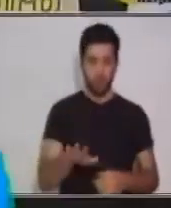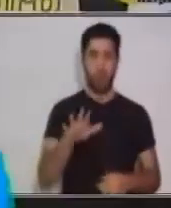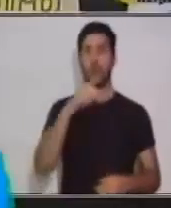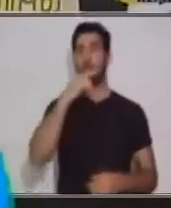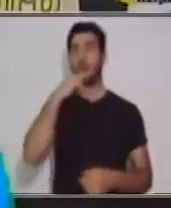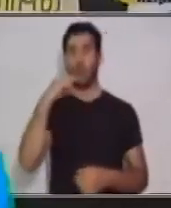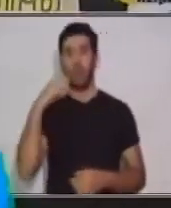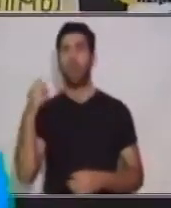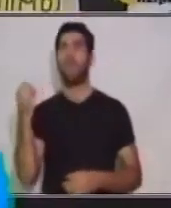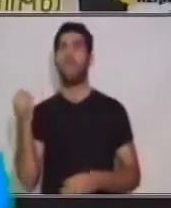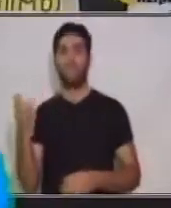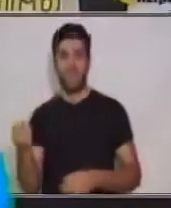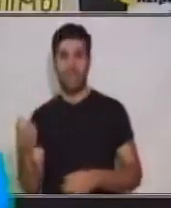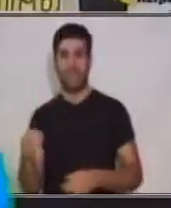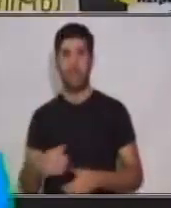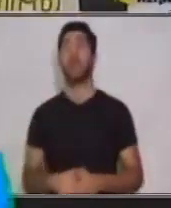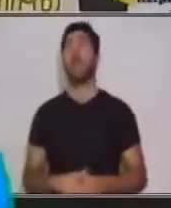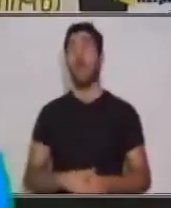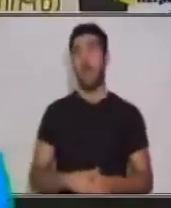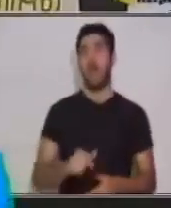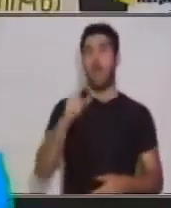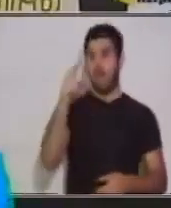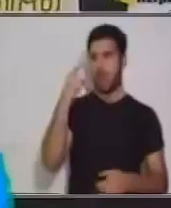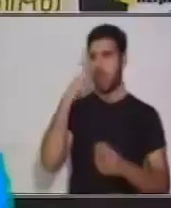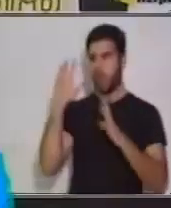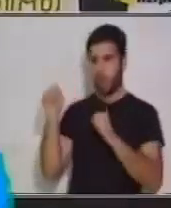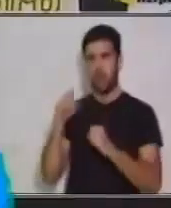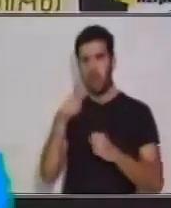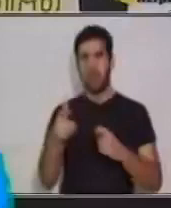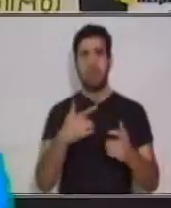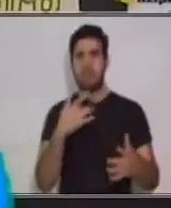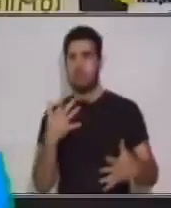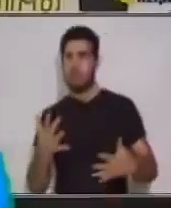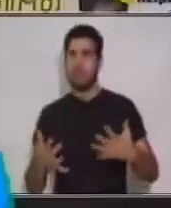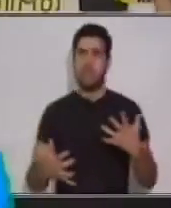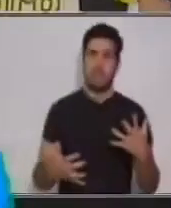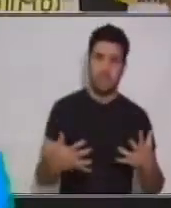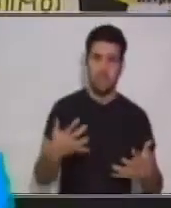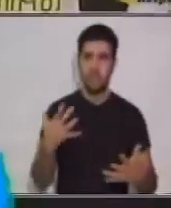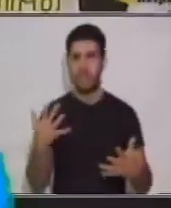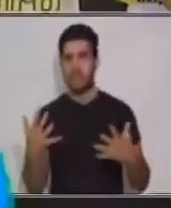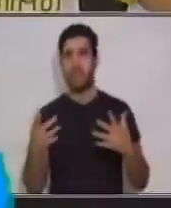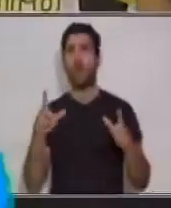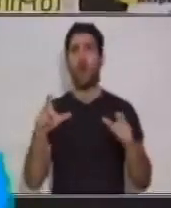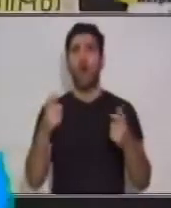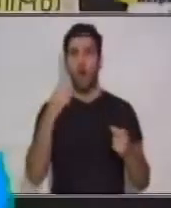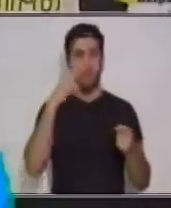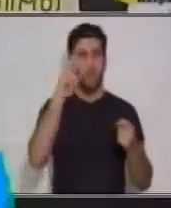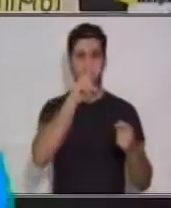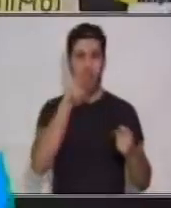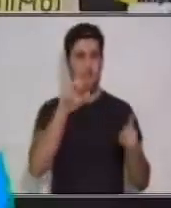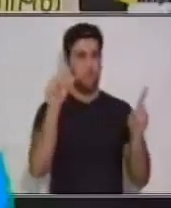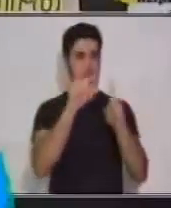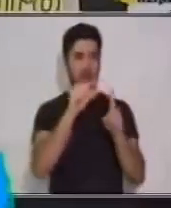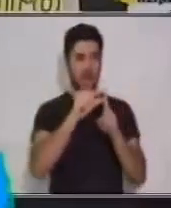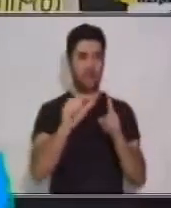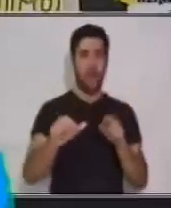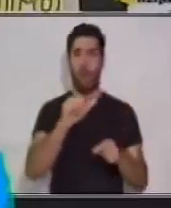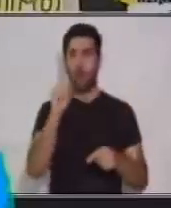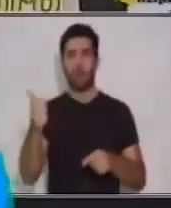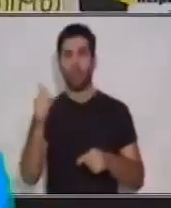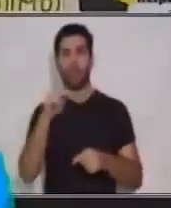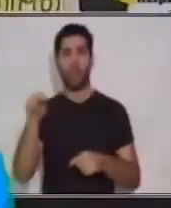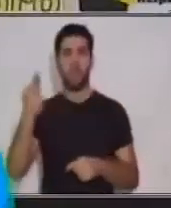rojo y verde. Te diste cuenta que en cierto momento se te dificultó el leer una palabra y tener que decir otro nombre.